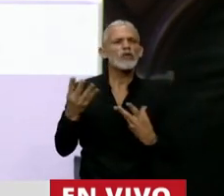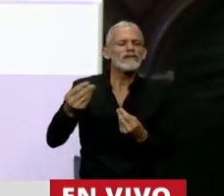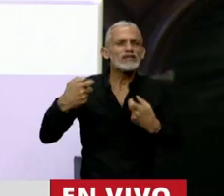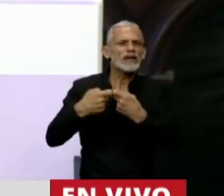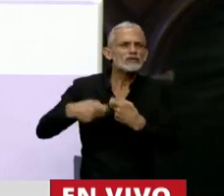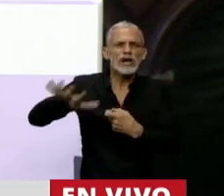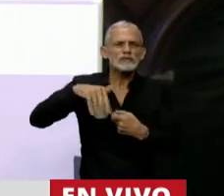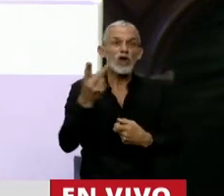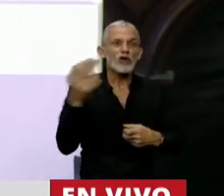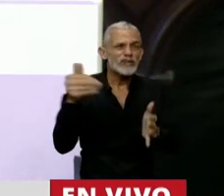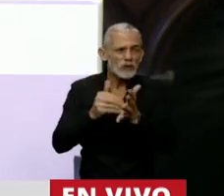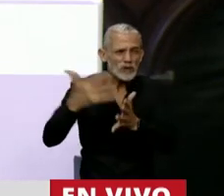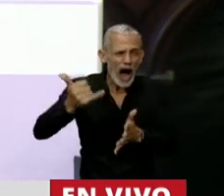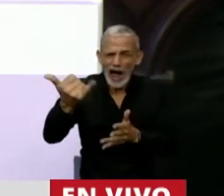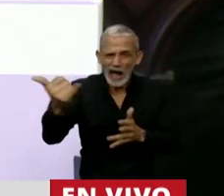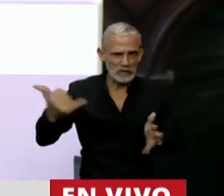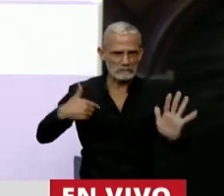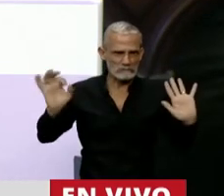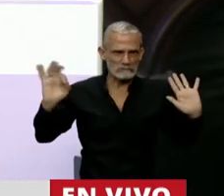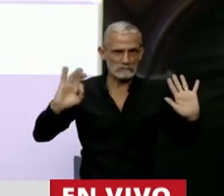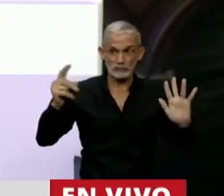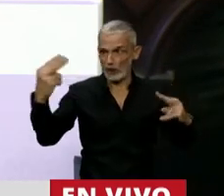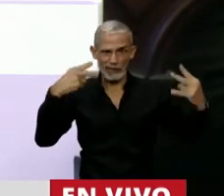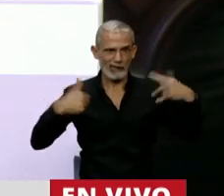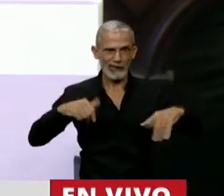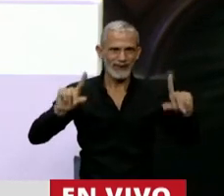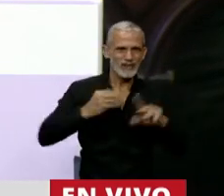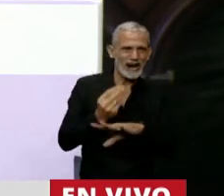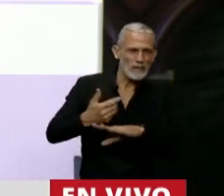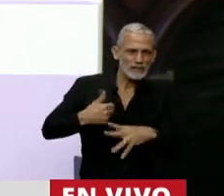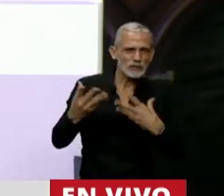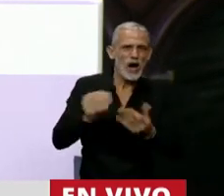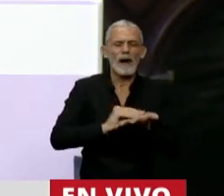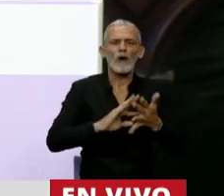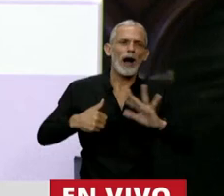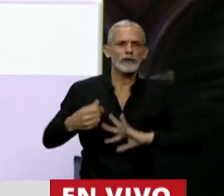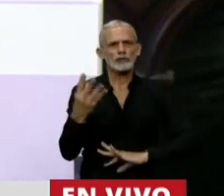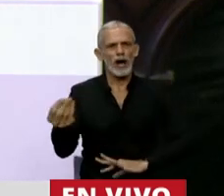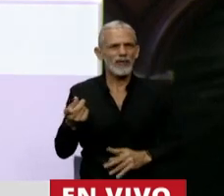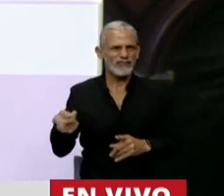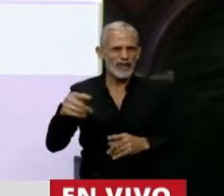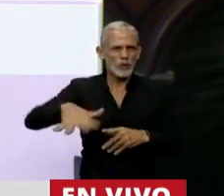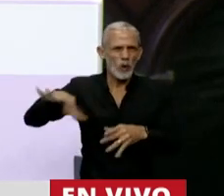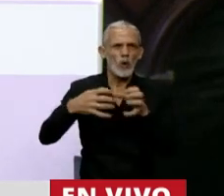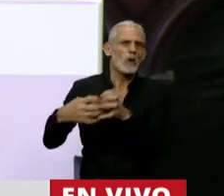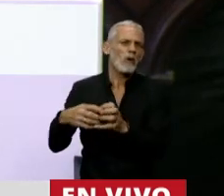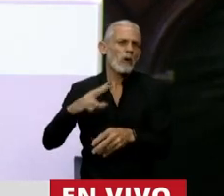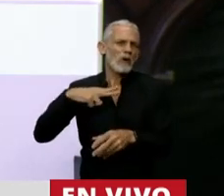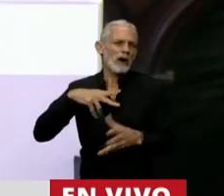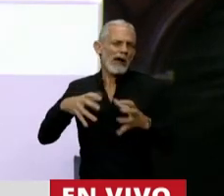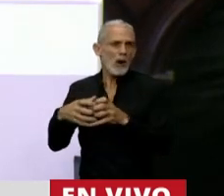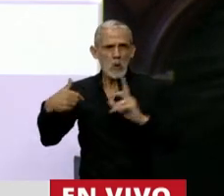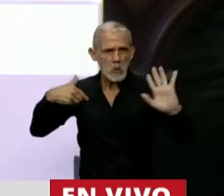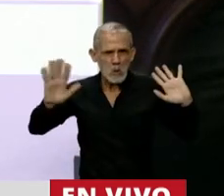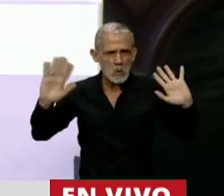amigo mío tenga 200 palos. Así que no me tomen a mí, ni me miren a mí como representante o abogado o vocero de algún sector concentrado en la riqueza.